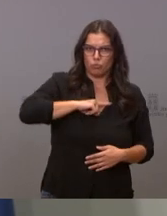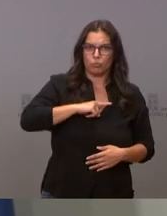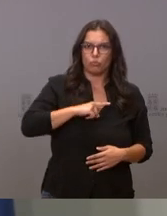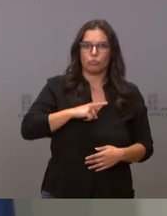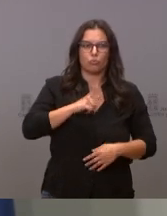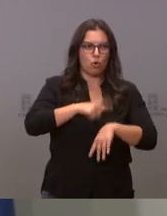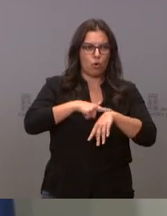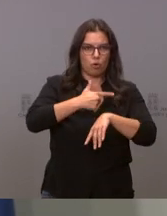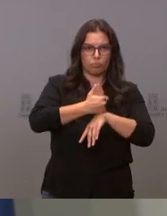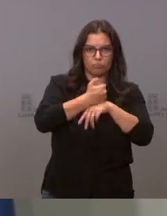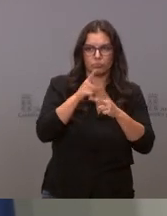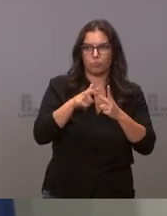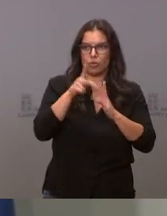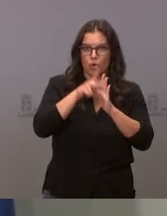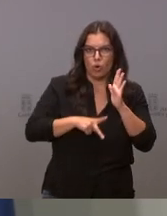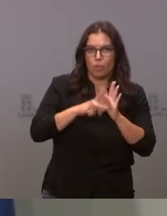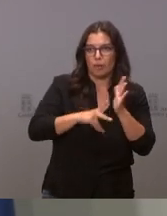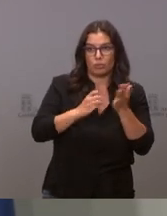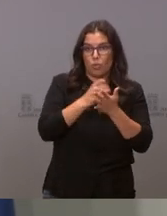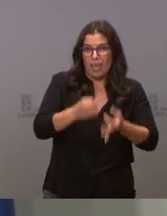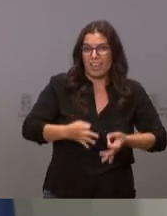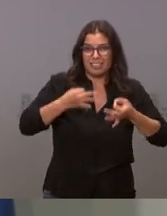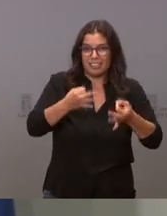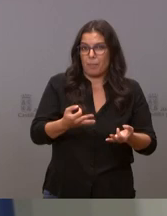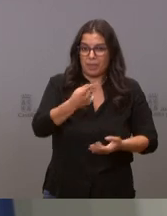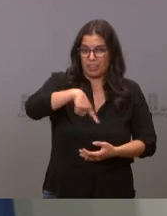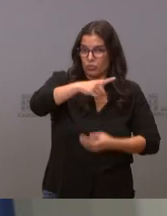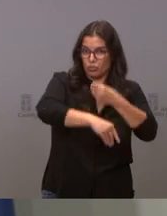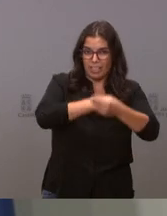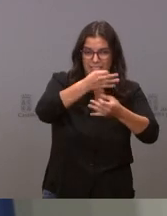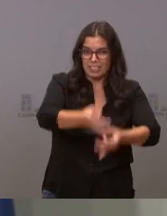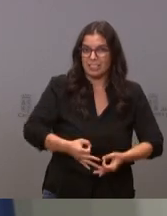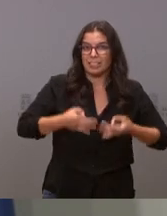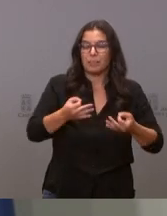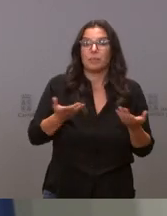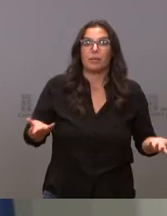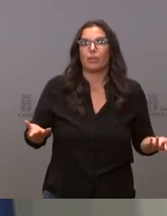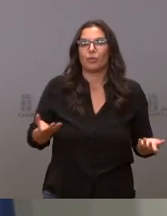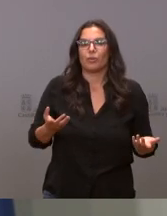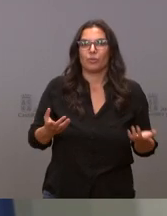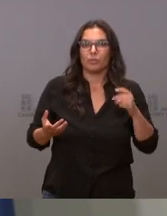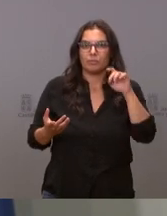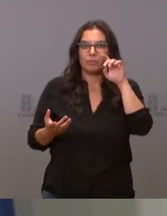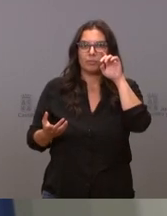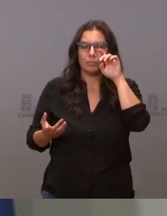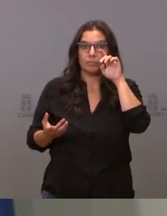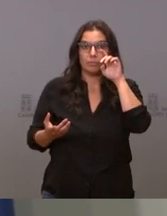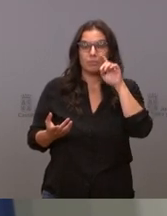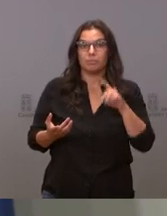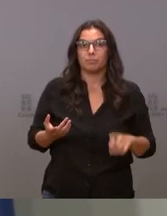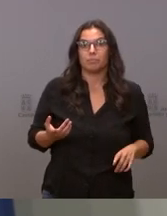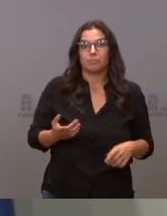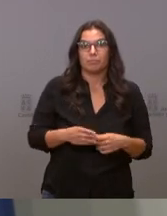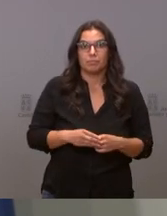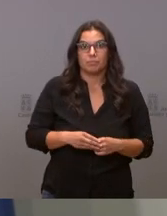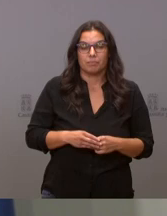horario con las normas como lo estamos haciendo siempre como lo están haciendo pero pero que no les podemos pedir a nuestros facultativos es que que hagan